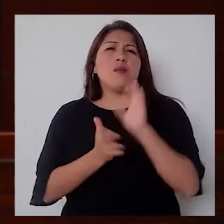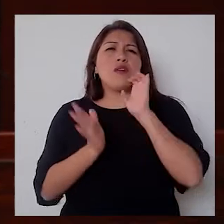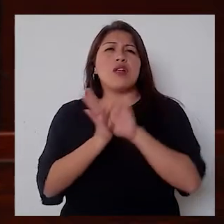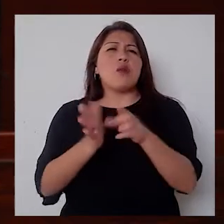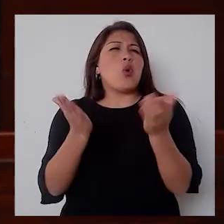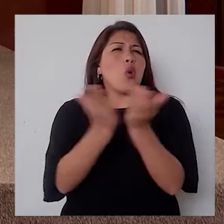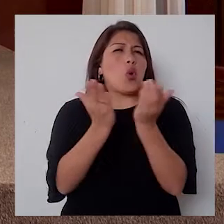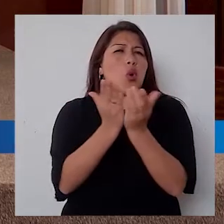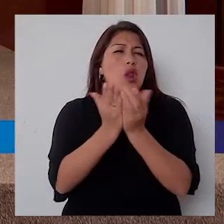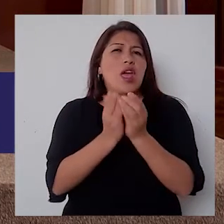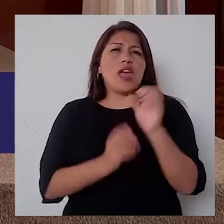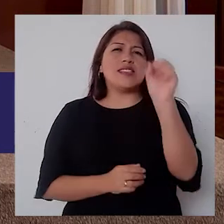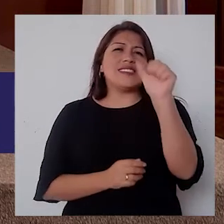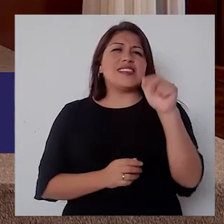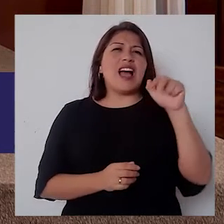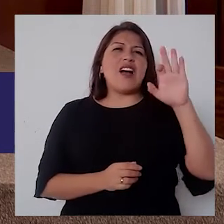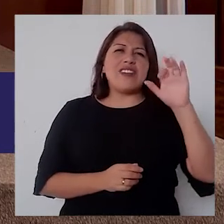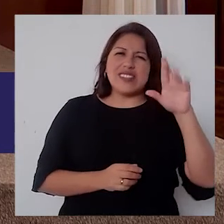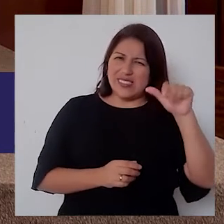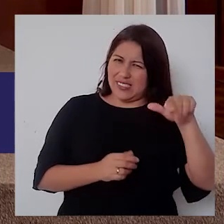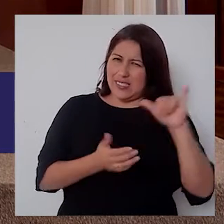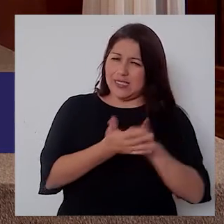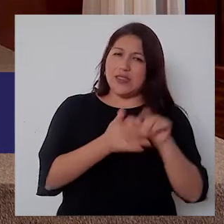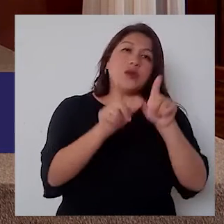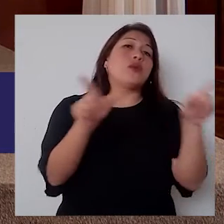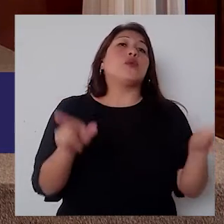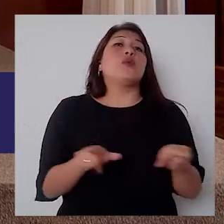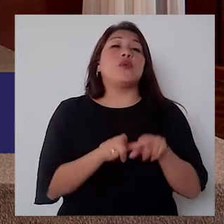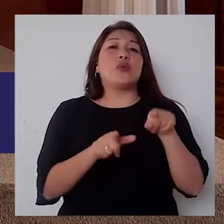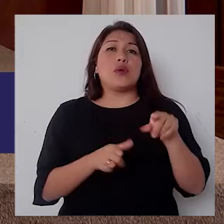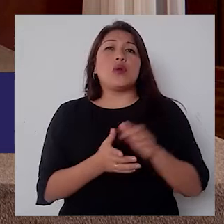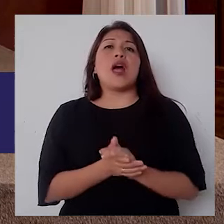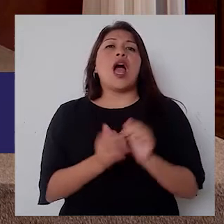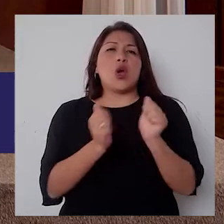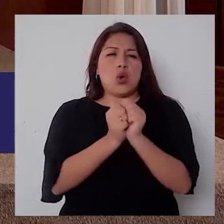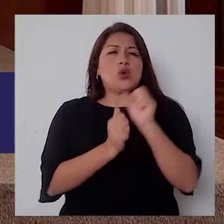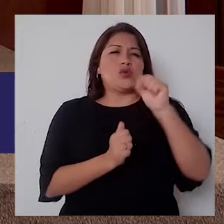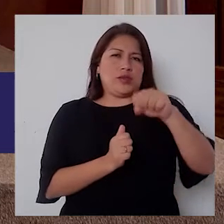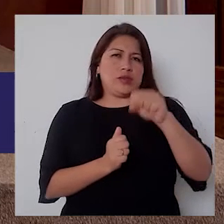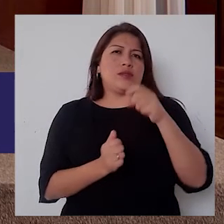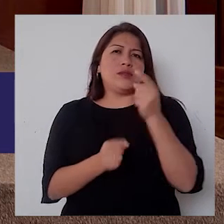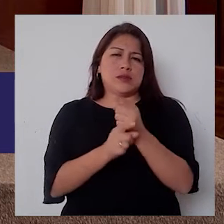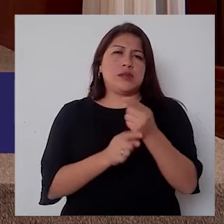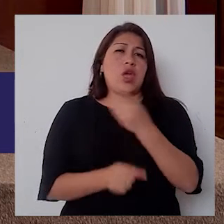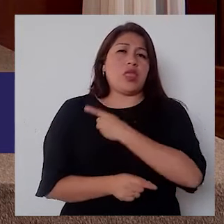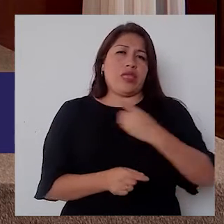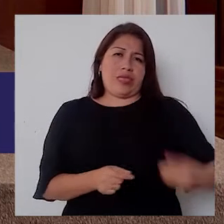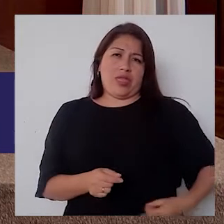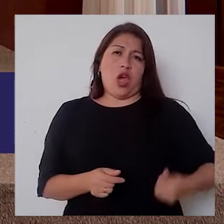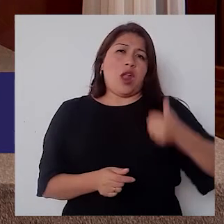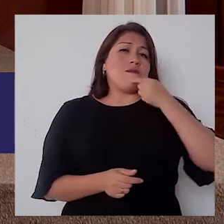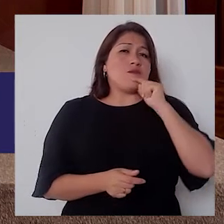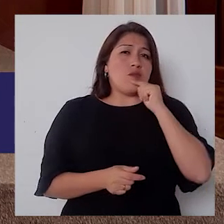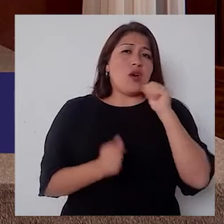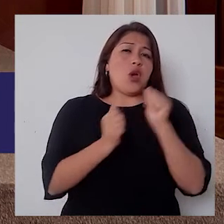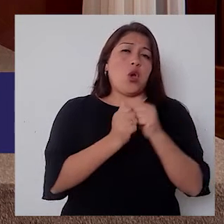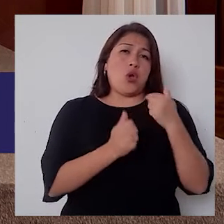esa labor que viene trabajando. Con el Colegio San Francisco de Asís y con la señora directora, tenemos una excelente relación.